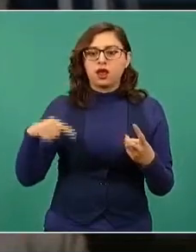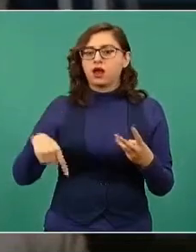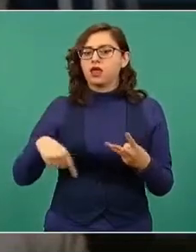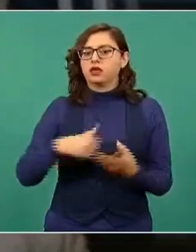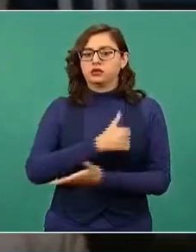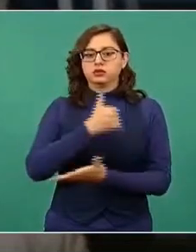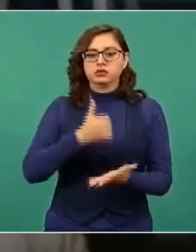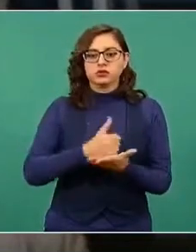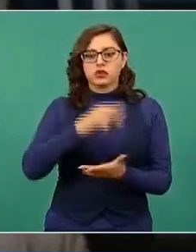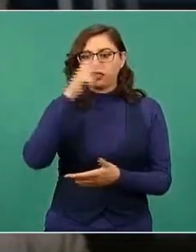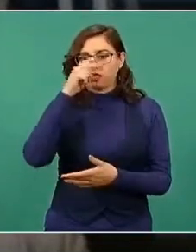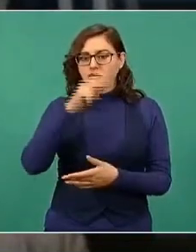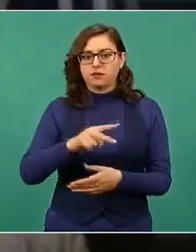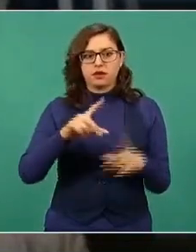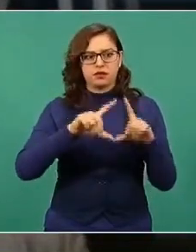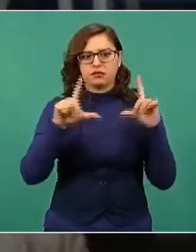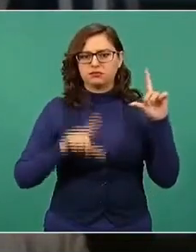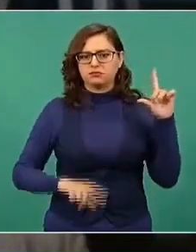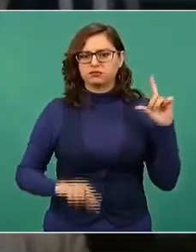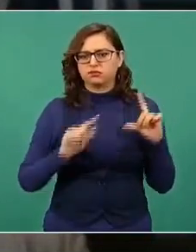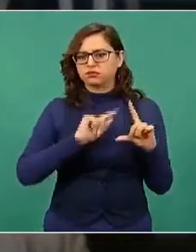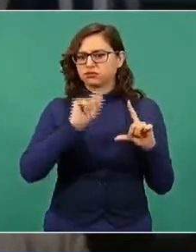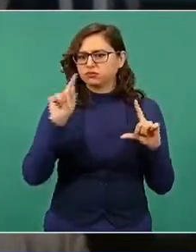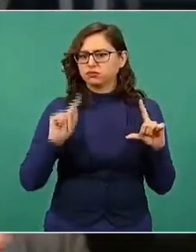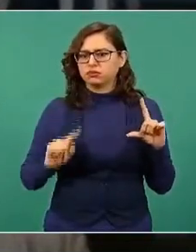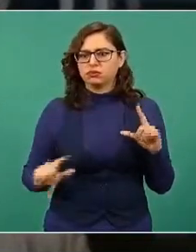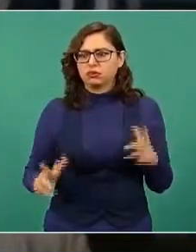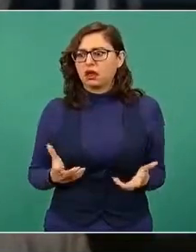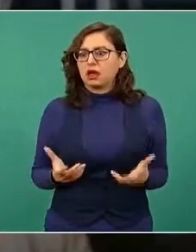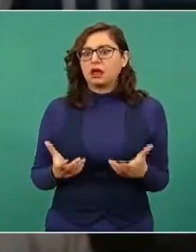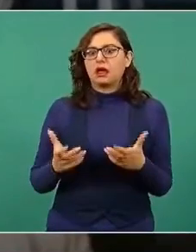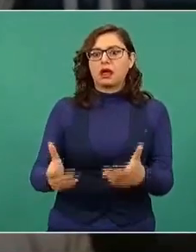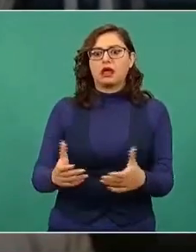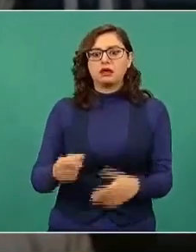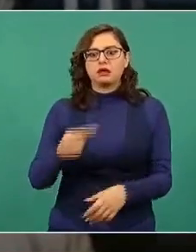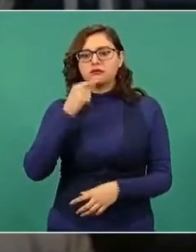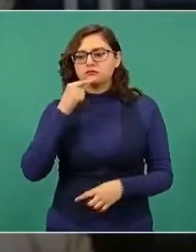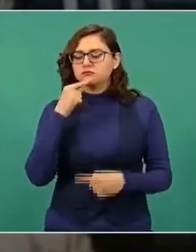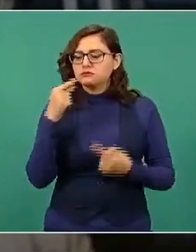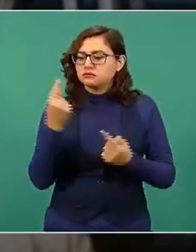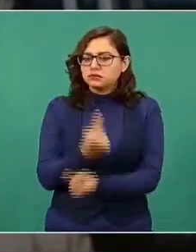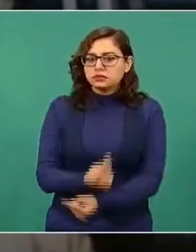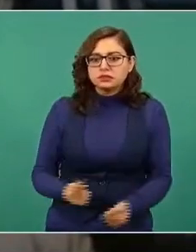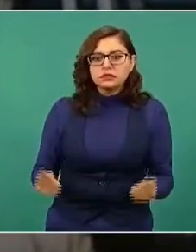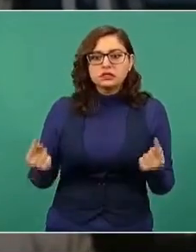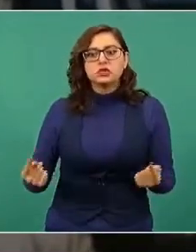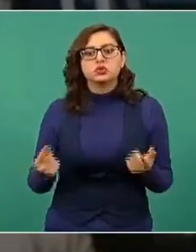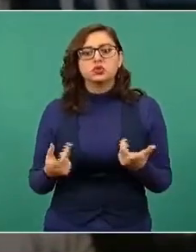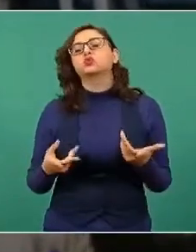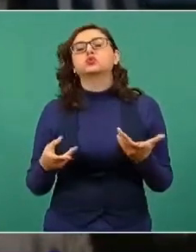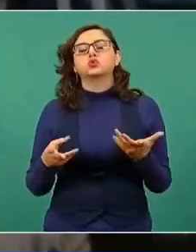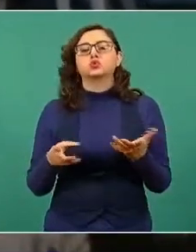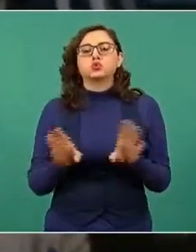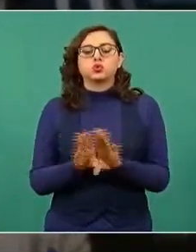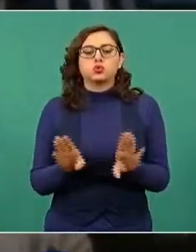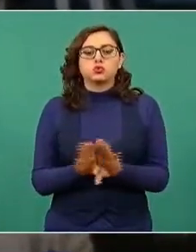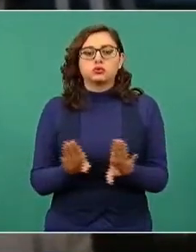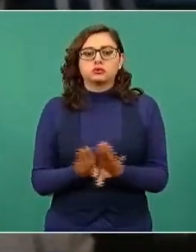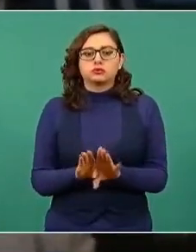la Ciudad de México, en todas las ciudades de la República Mexicana, pero esos focos son como más